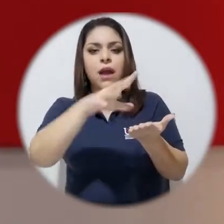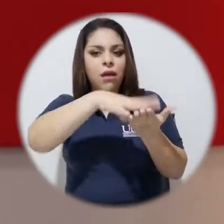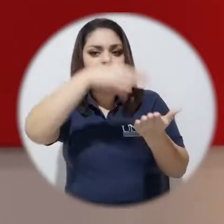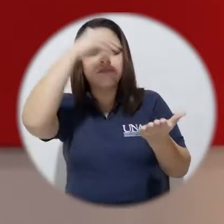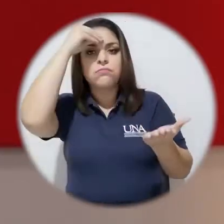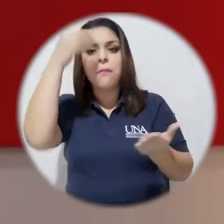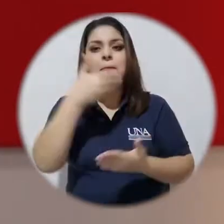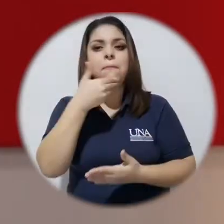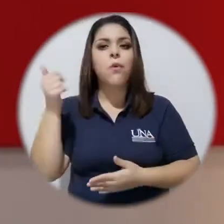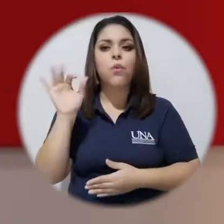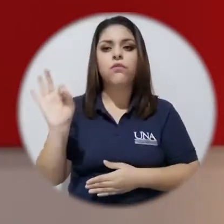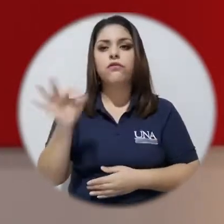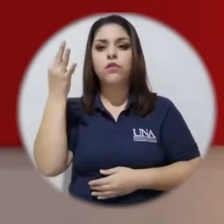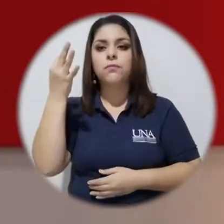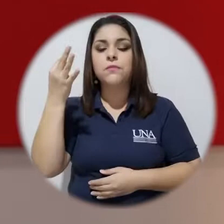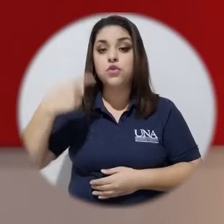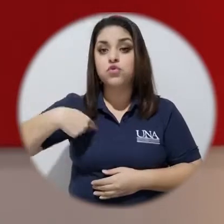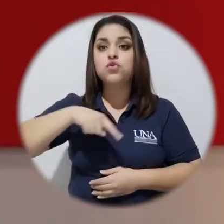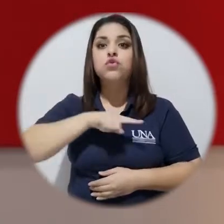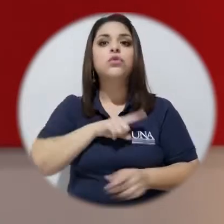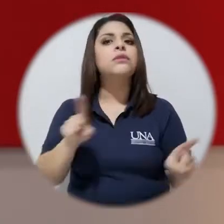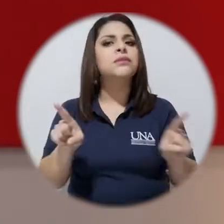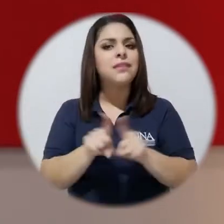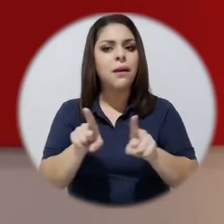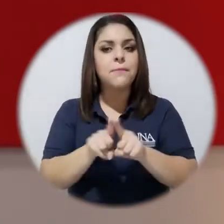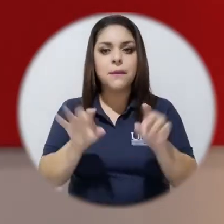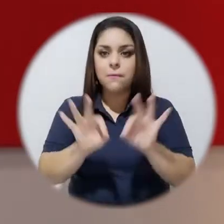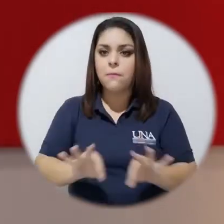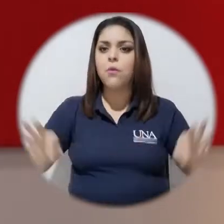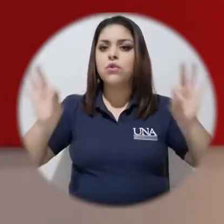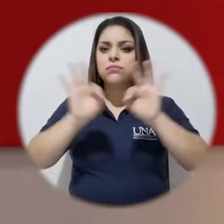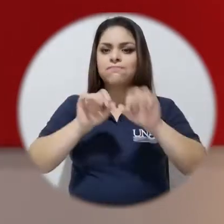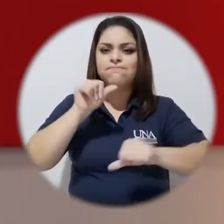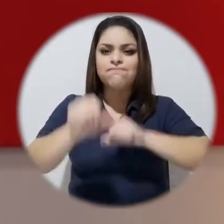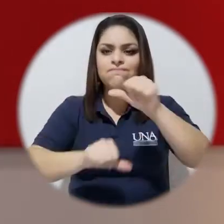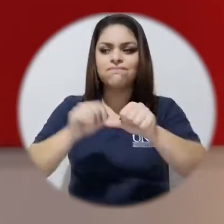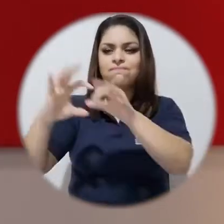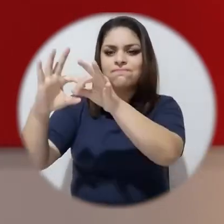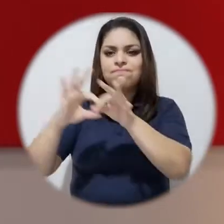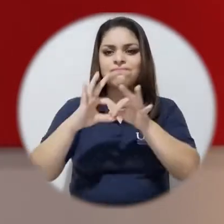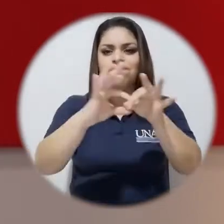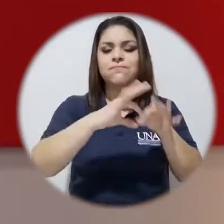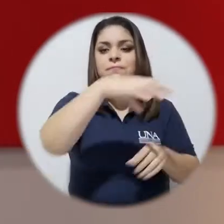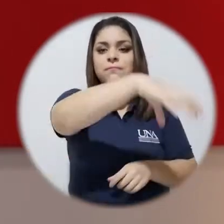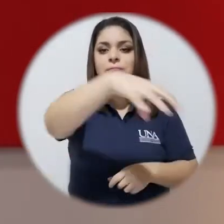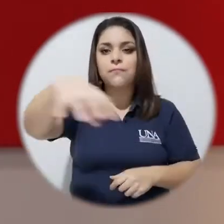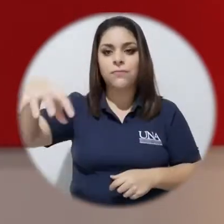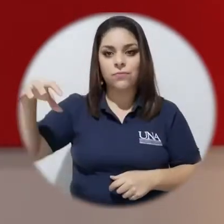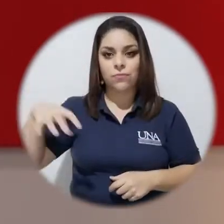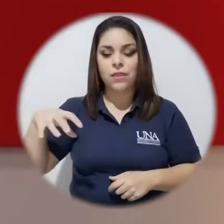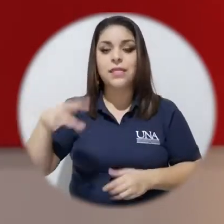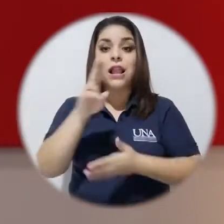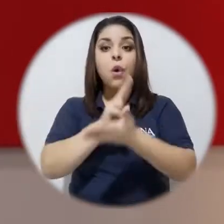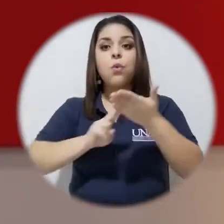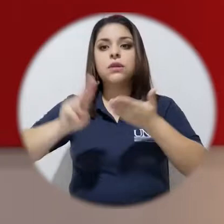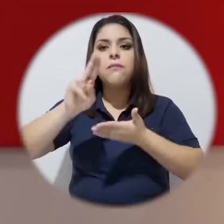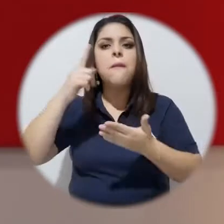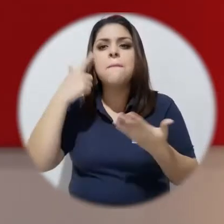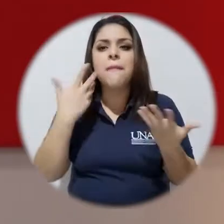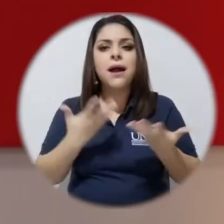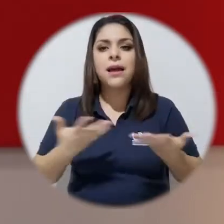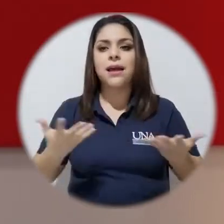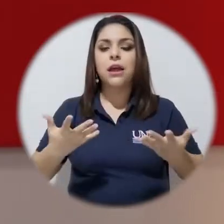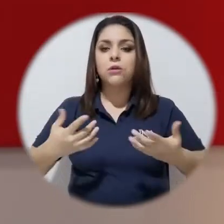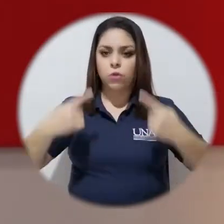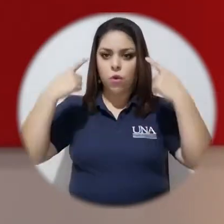efectiva. Estamos realizando importantes esfuerzos también con las facultades, centros y sedes de nuestra universidad precisamente para